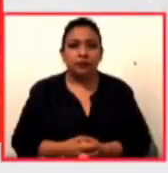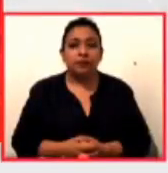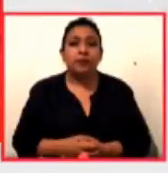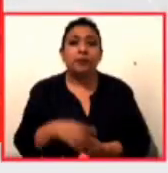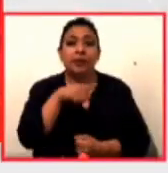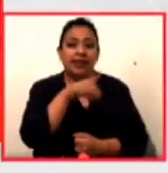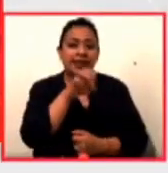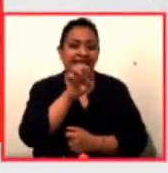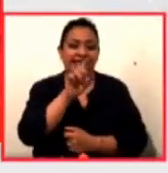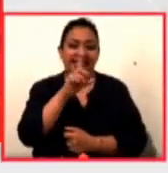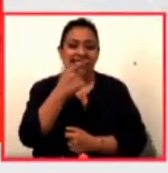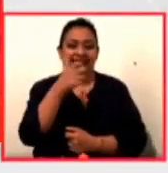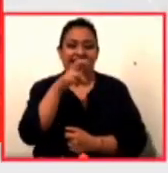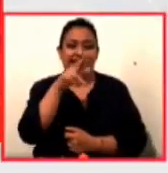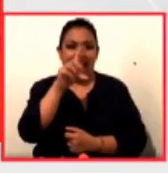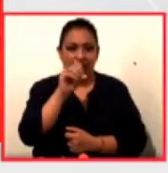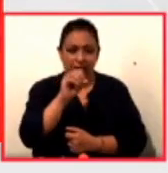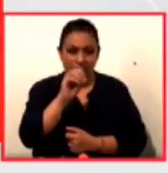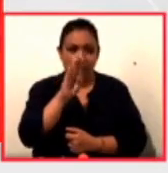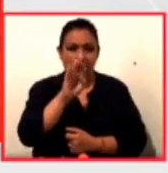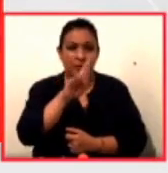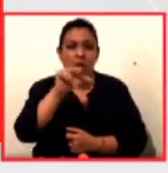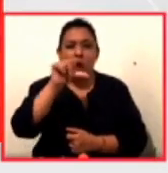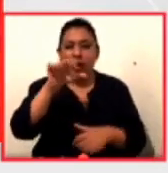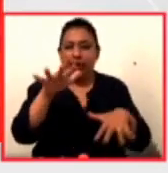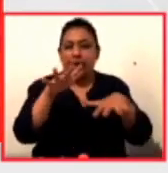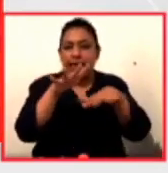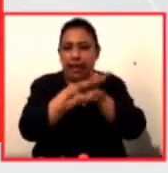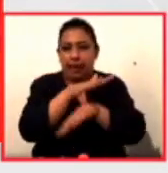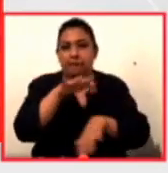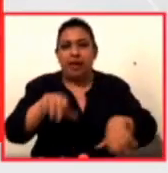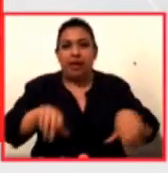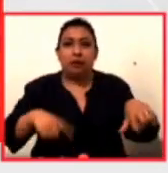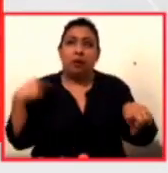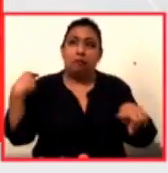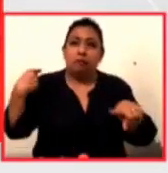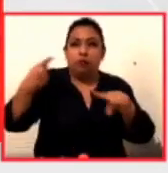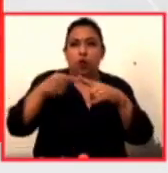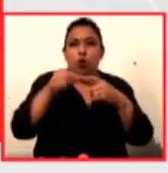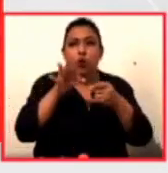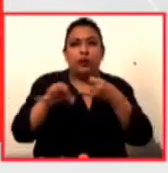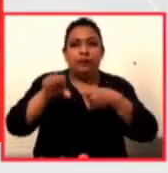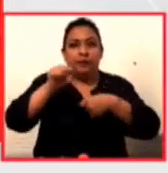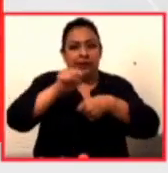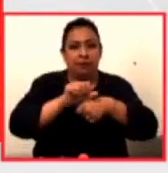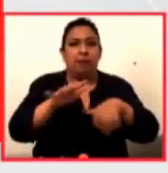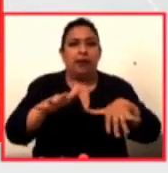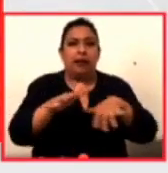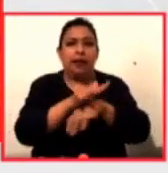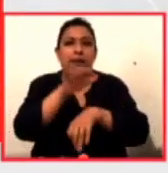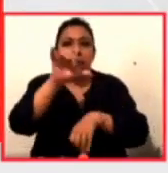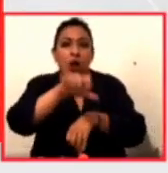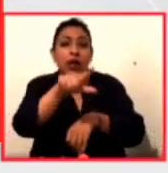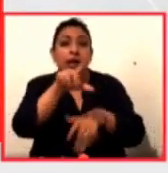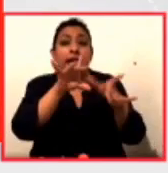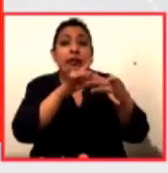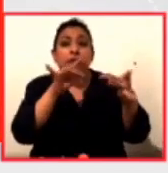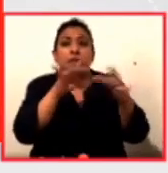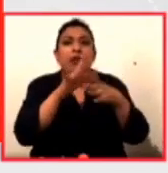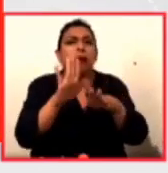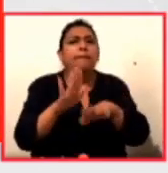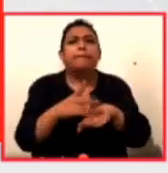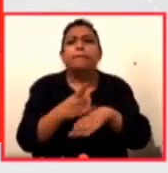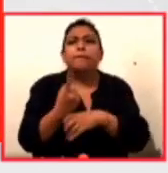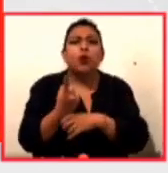Edgardo Bermejo, ahora nos vas a cambiar un poquito la dinámica que hemos tenido en las últimas semanas y nos vas a platicar por qué,